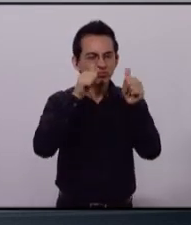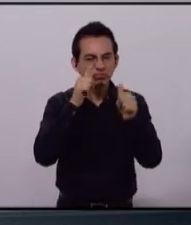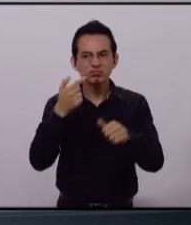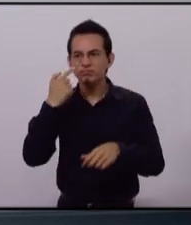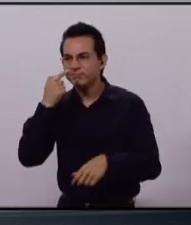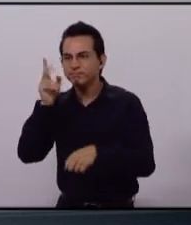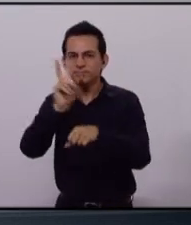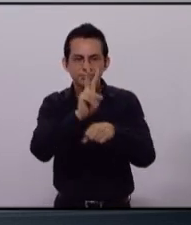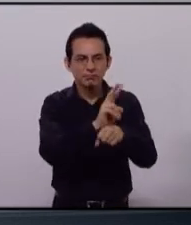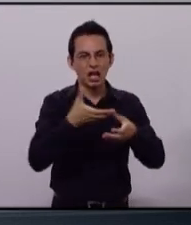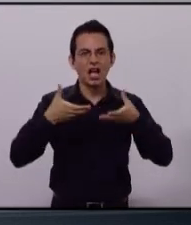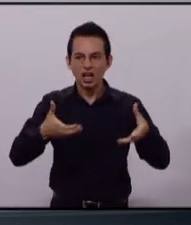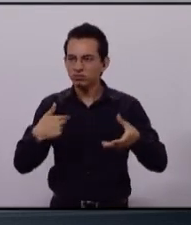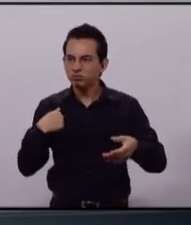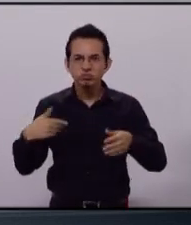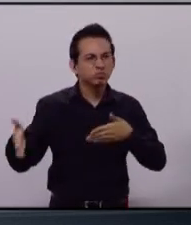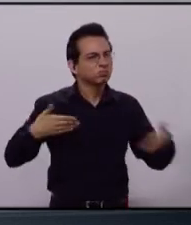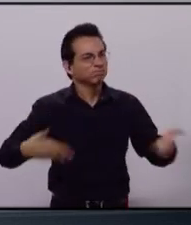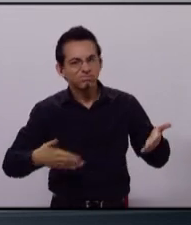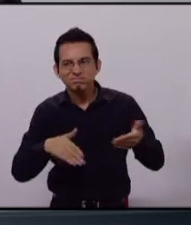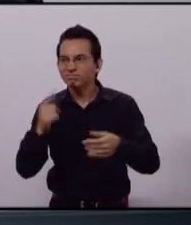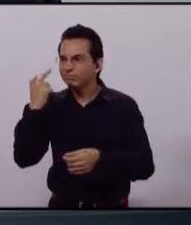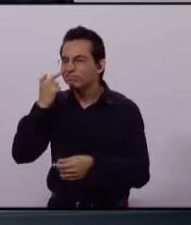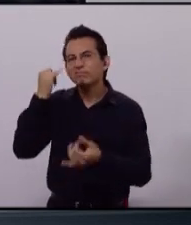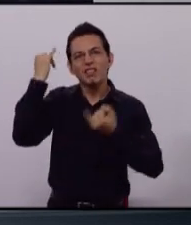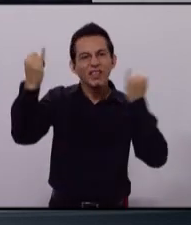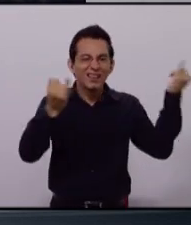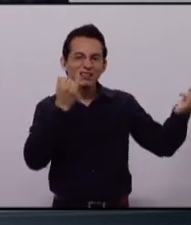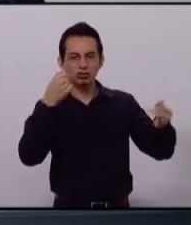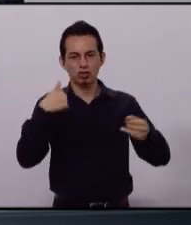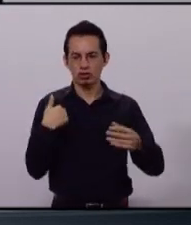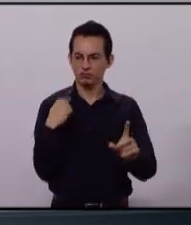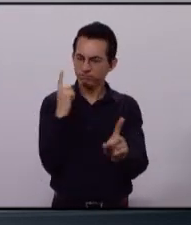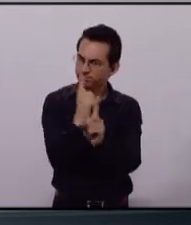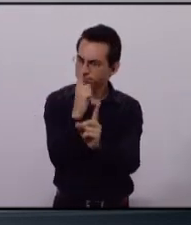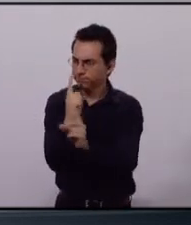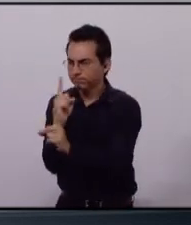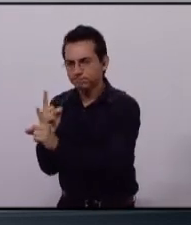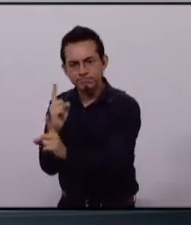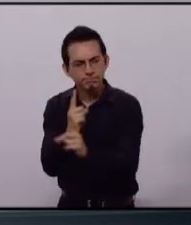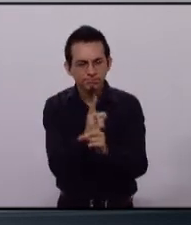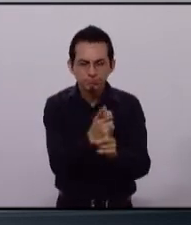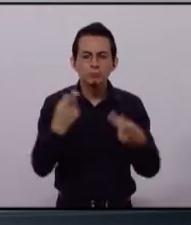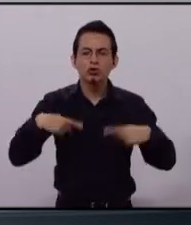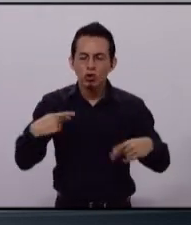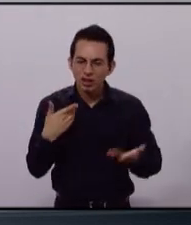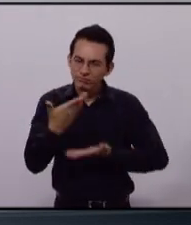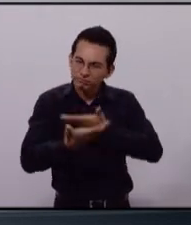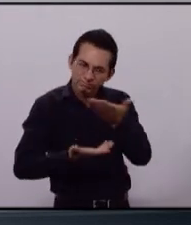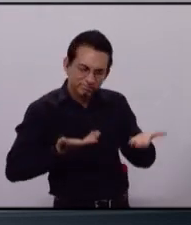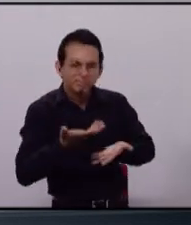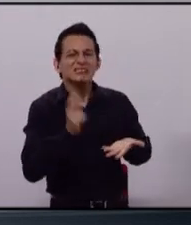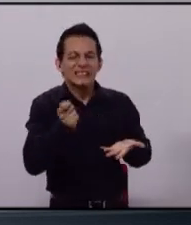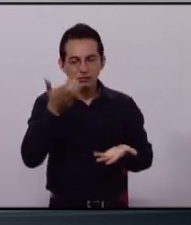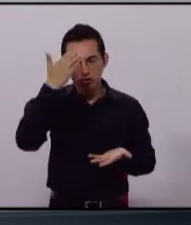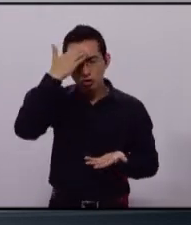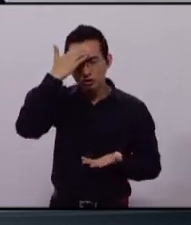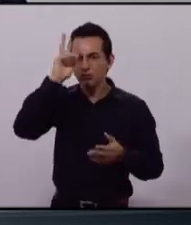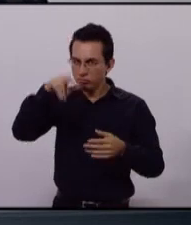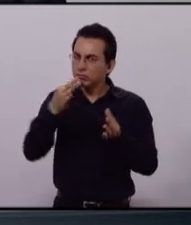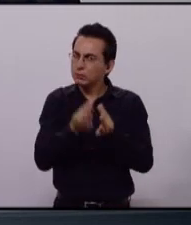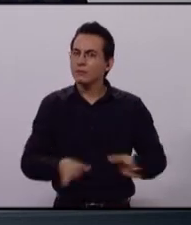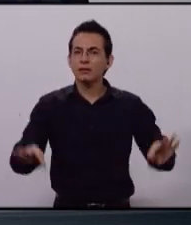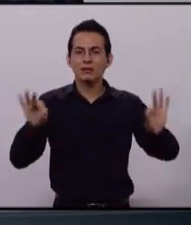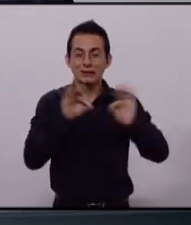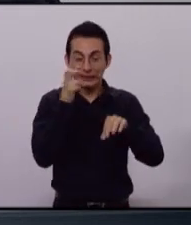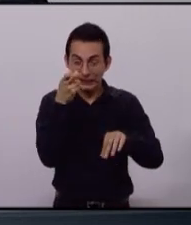problemática. Seré un presidente de acercamiento con los ciudadanos, con los zapopanos. Importantísimo, porque ahí